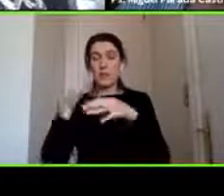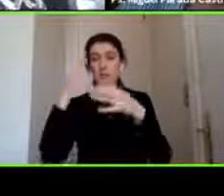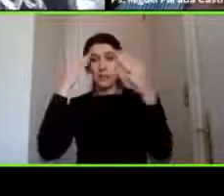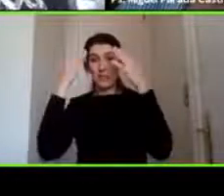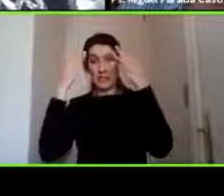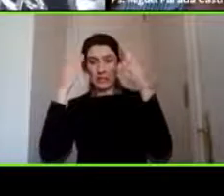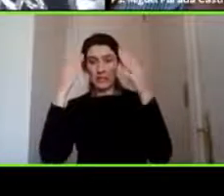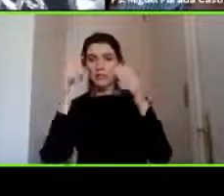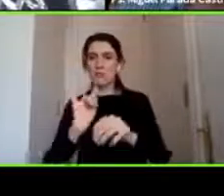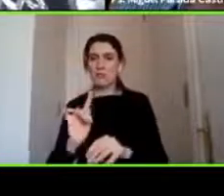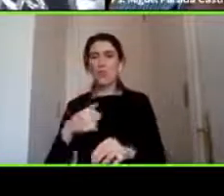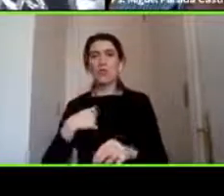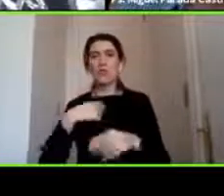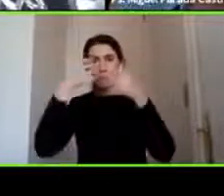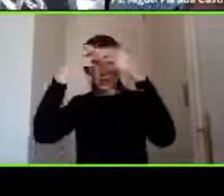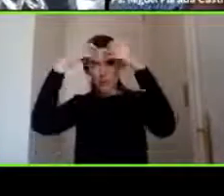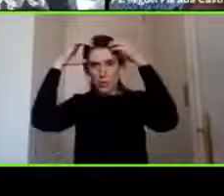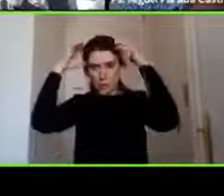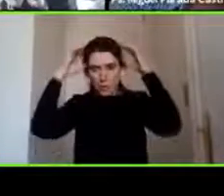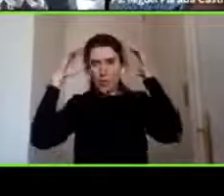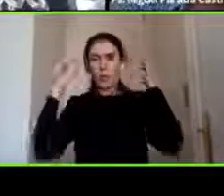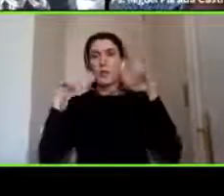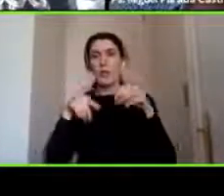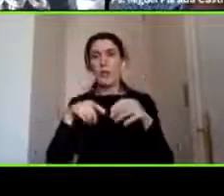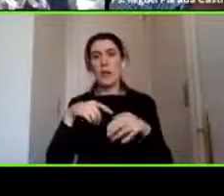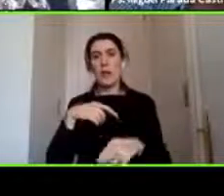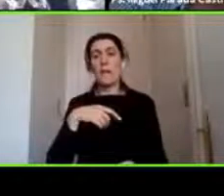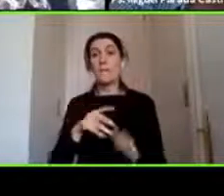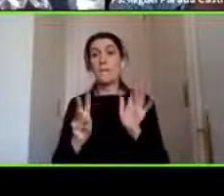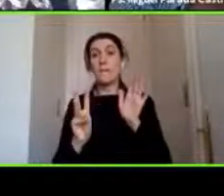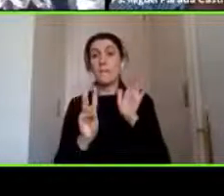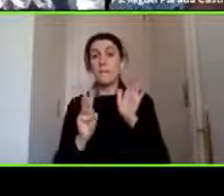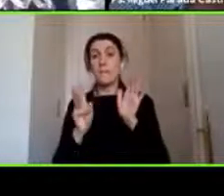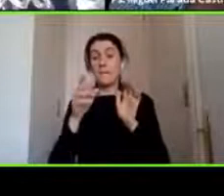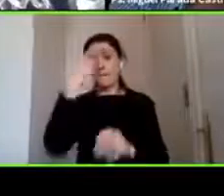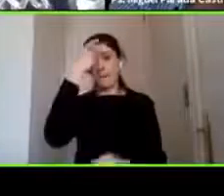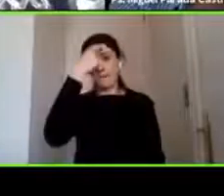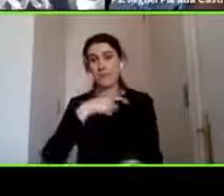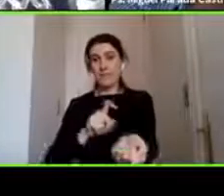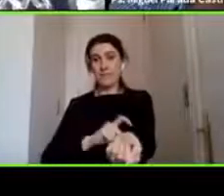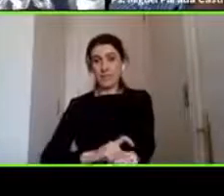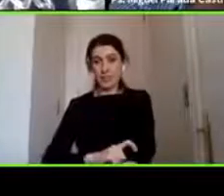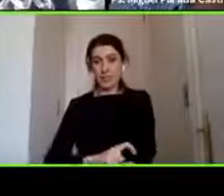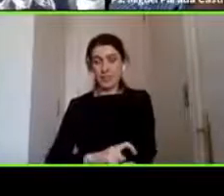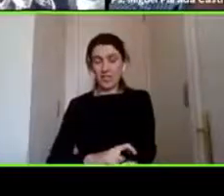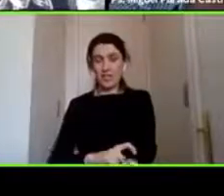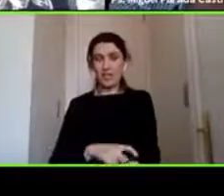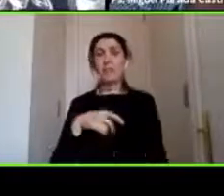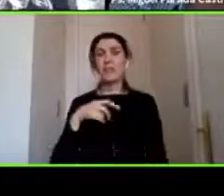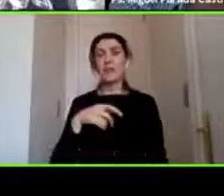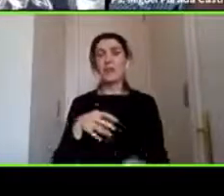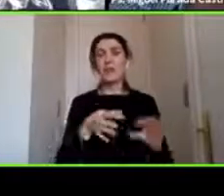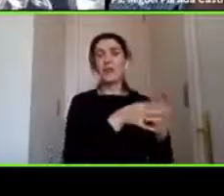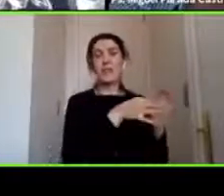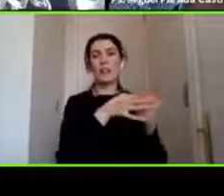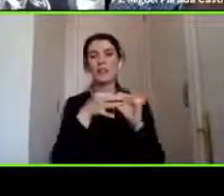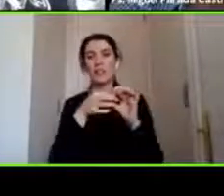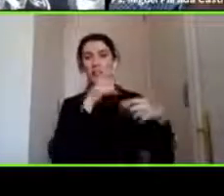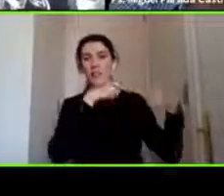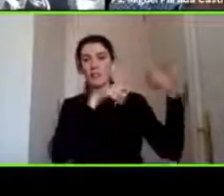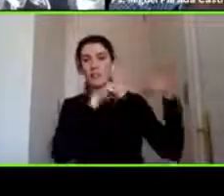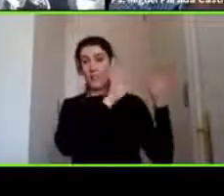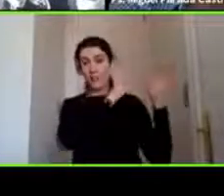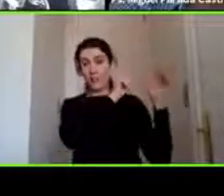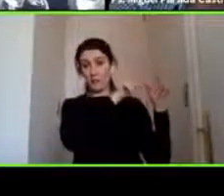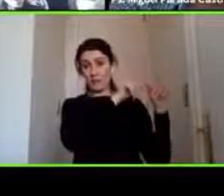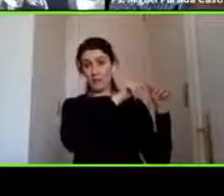configura a través de lo que genéticamente tengo y efectivamente lo ambiental por lo tanto luego de un